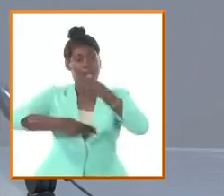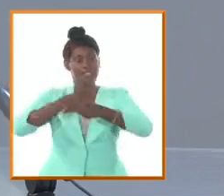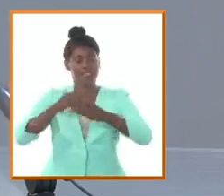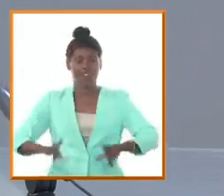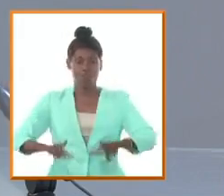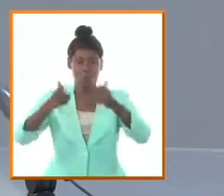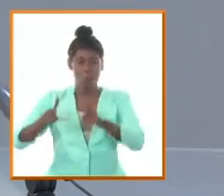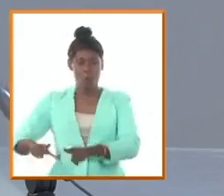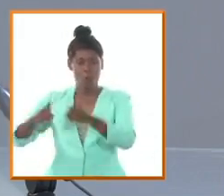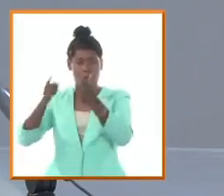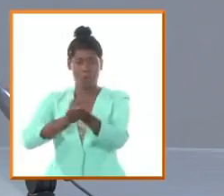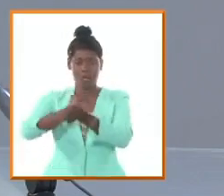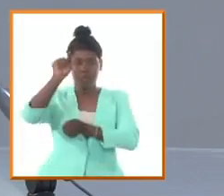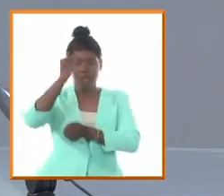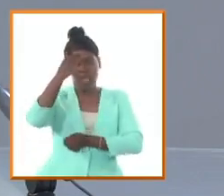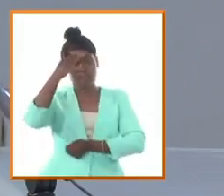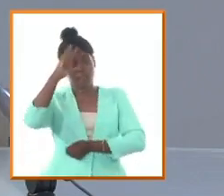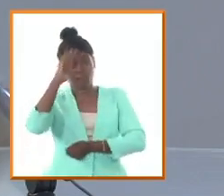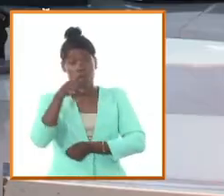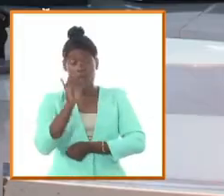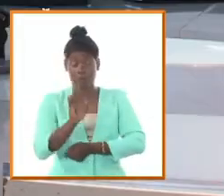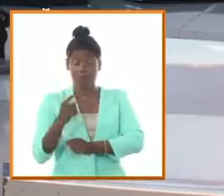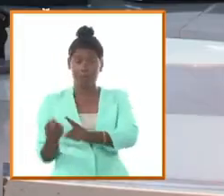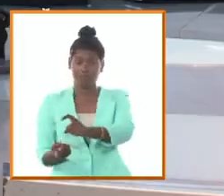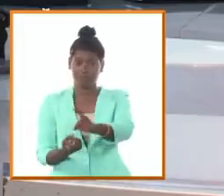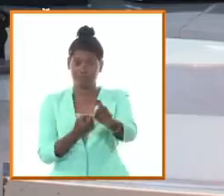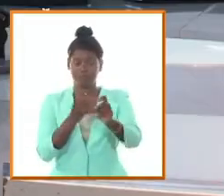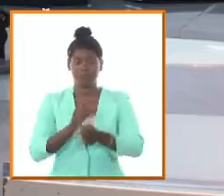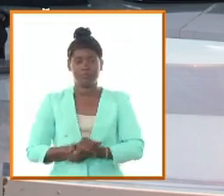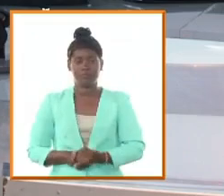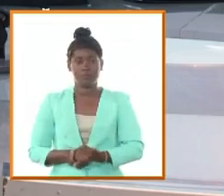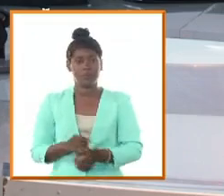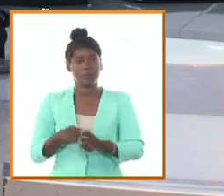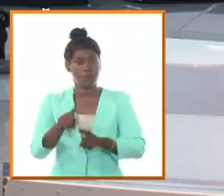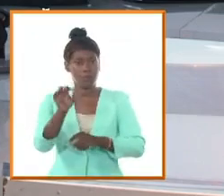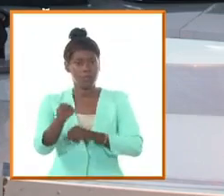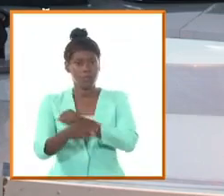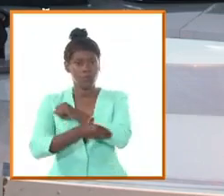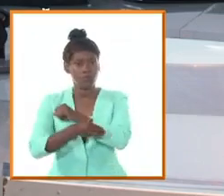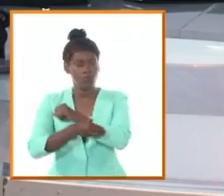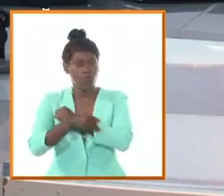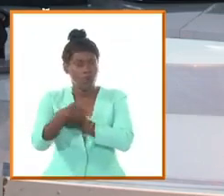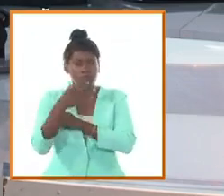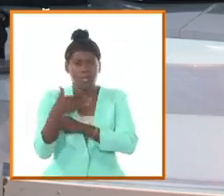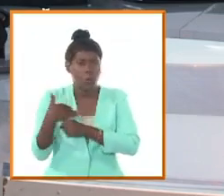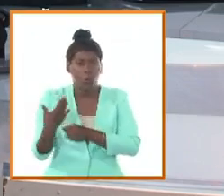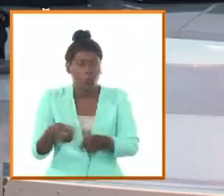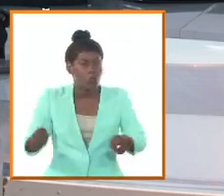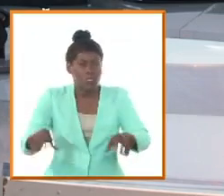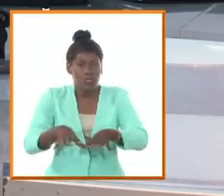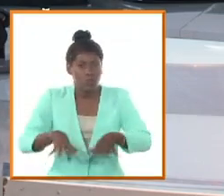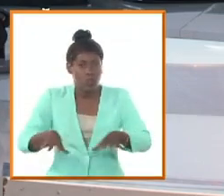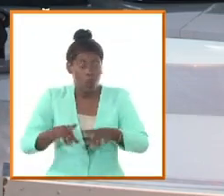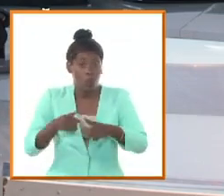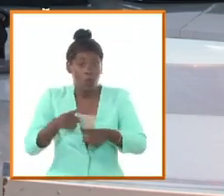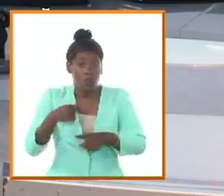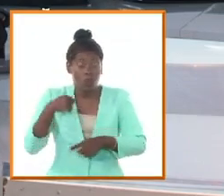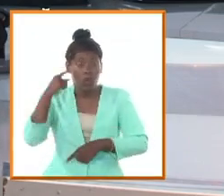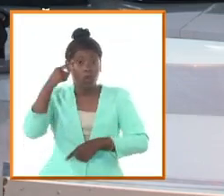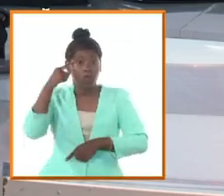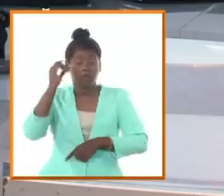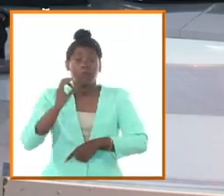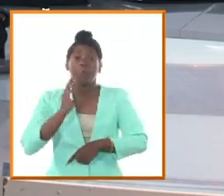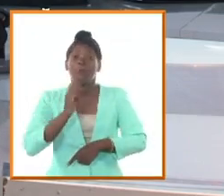en la actuación militar pero a pesar de esas contradicciones que fueron fuertes ahí el propio Martí destaca